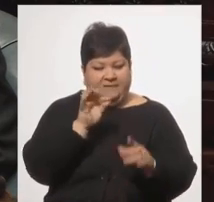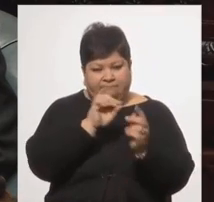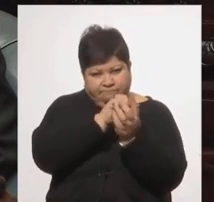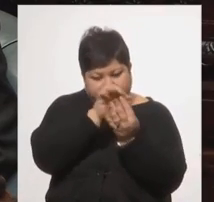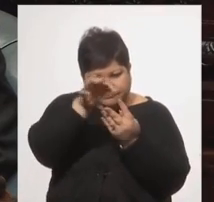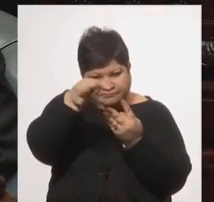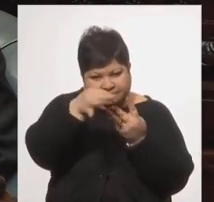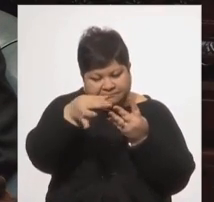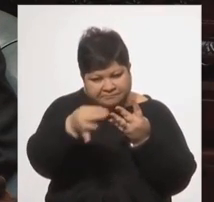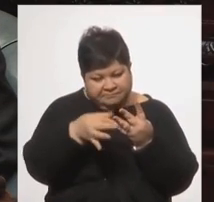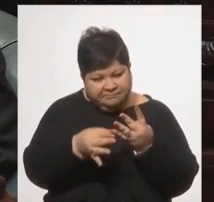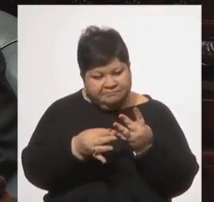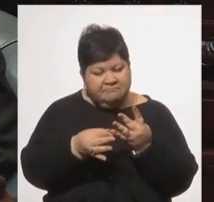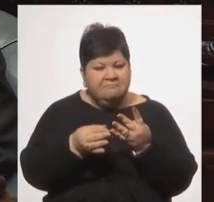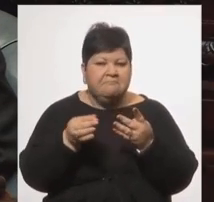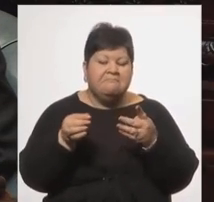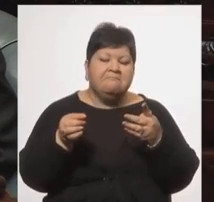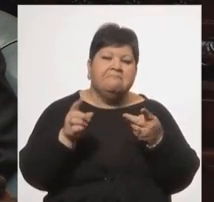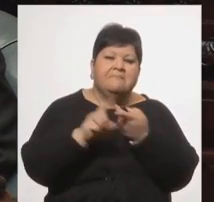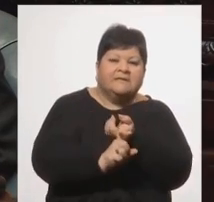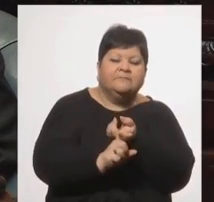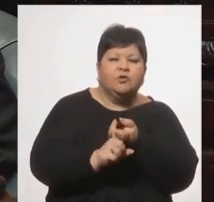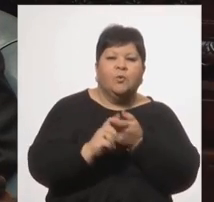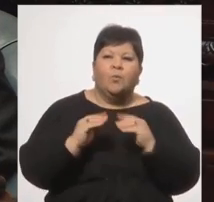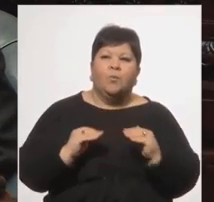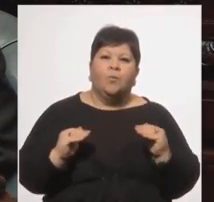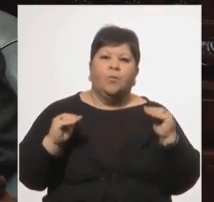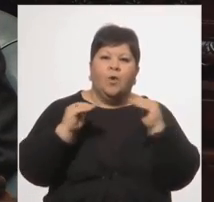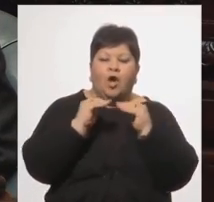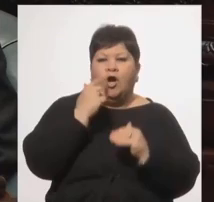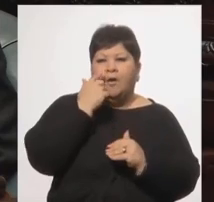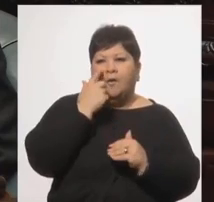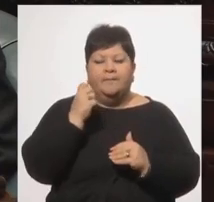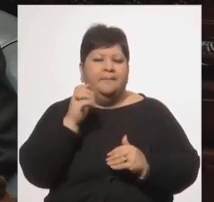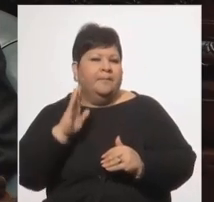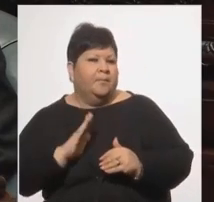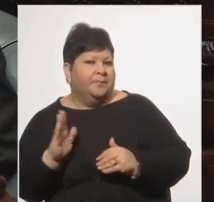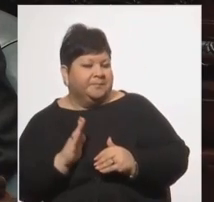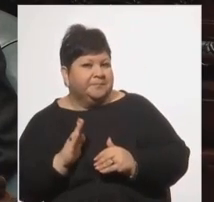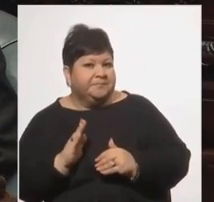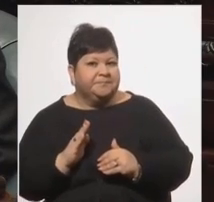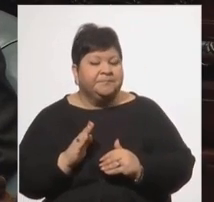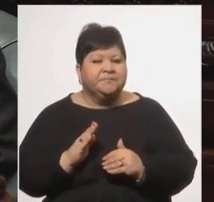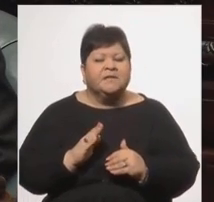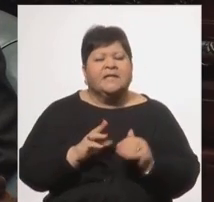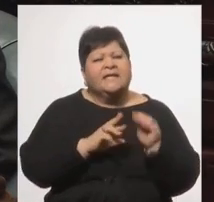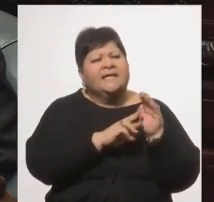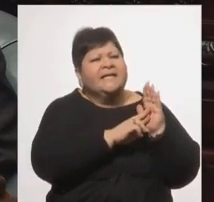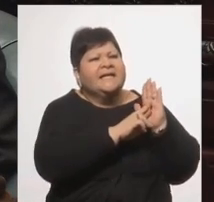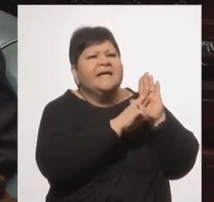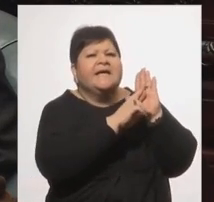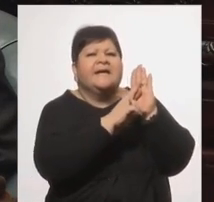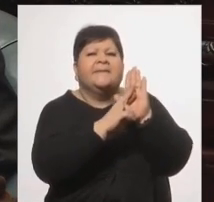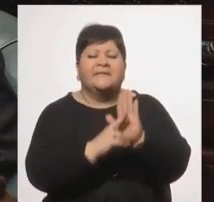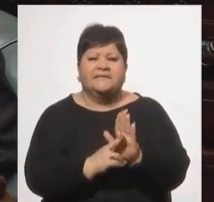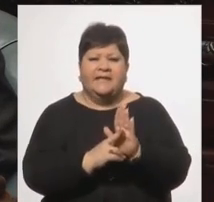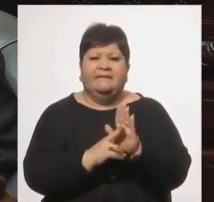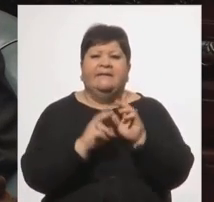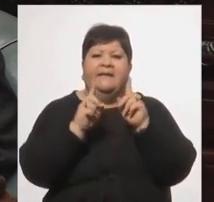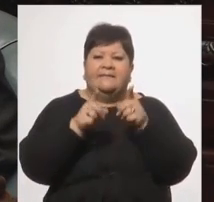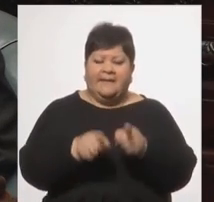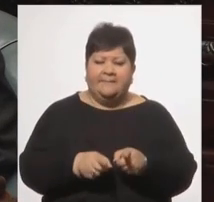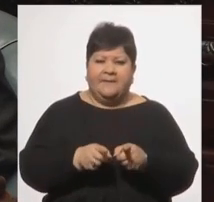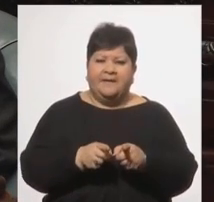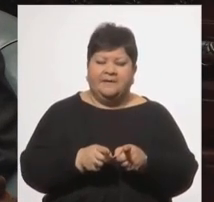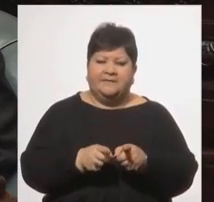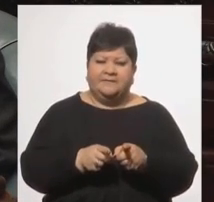y en este punto quisiéramos señalar muy especialmente lo que representó y representa la despenalización de la